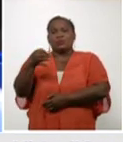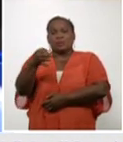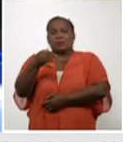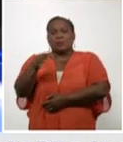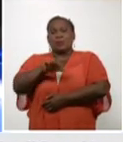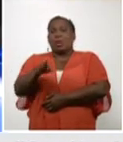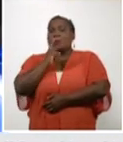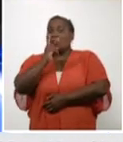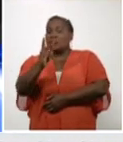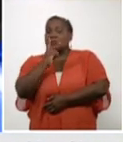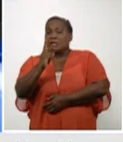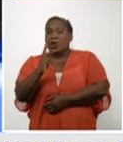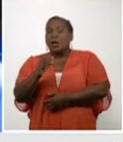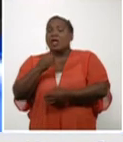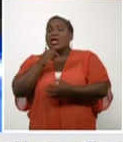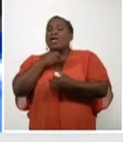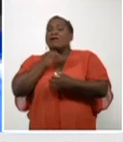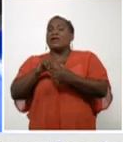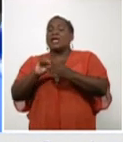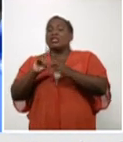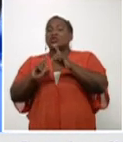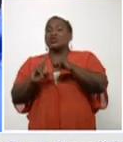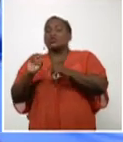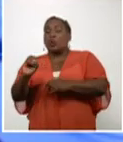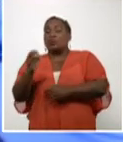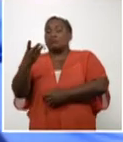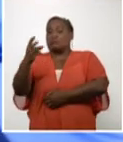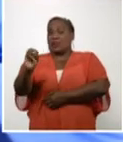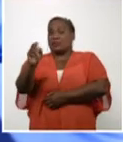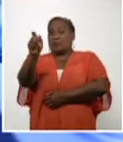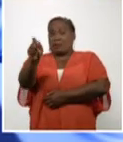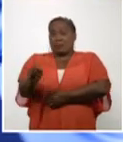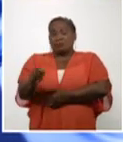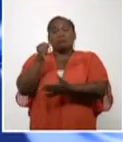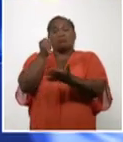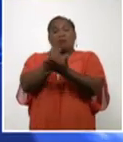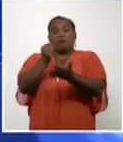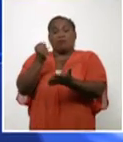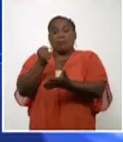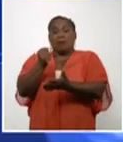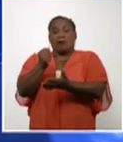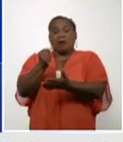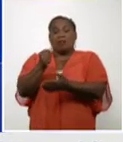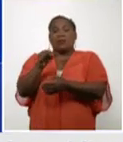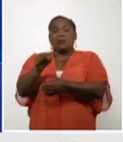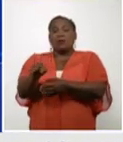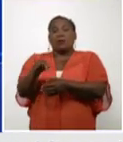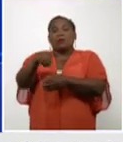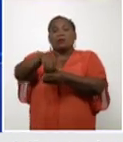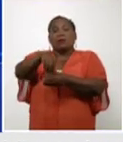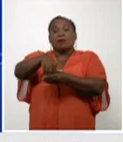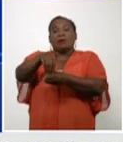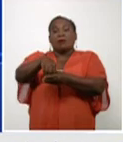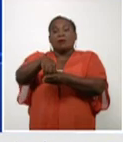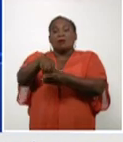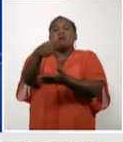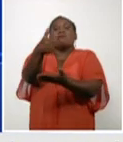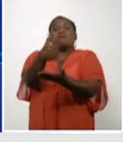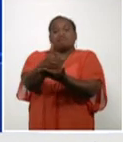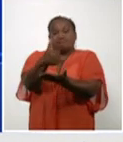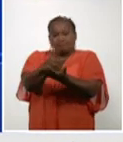evento cuarentenado con 30 casos confirmados, que incluye la cabecera municipal,